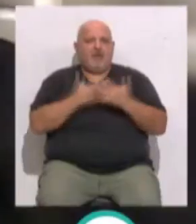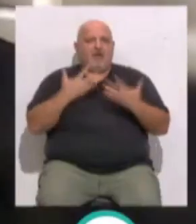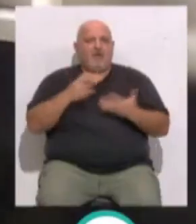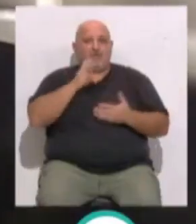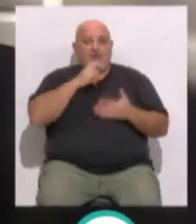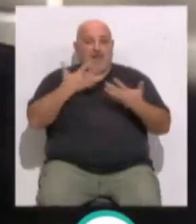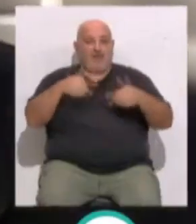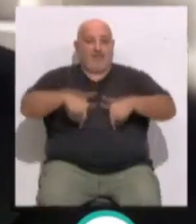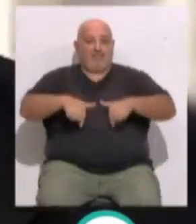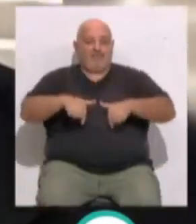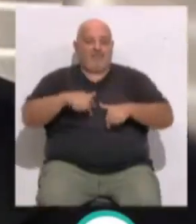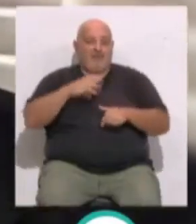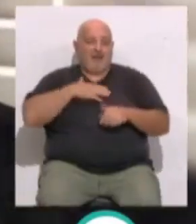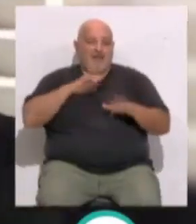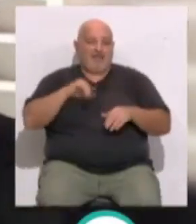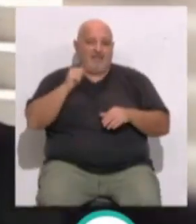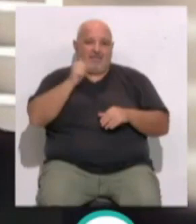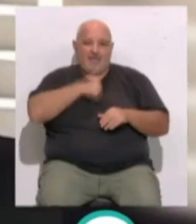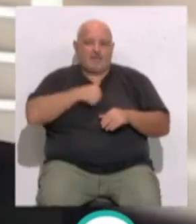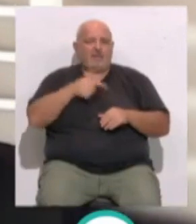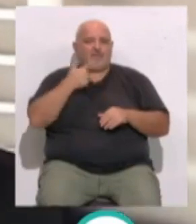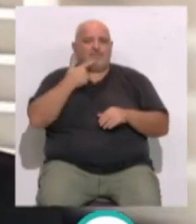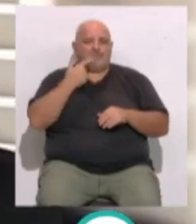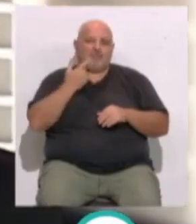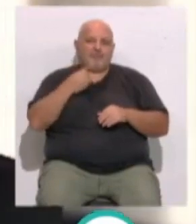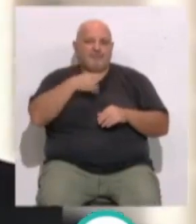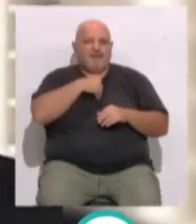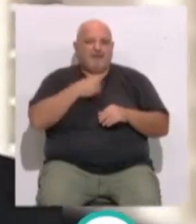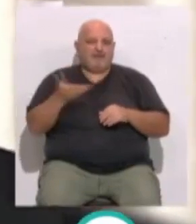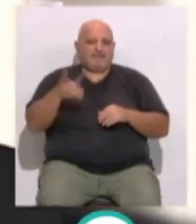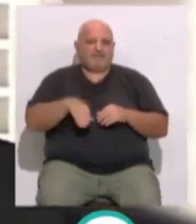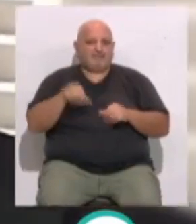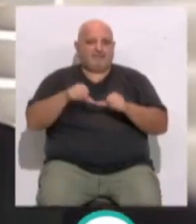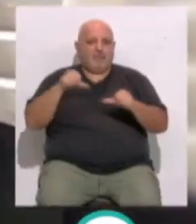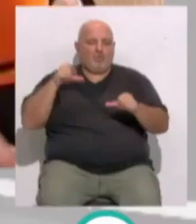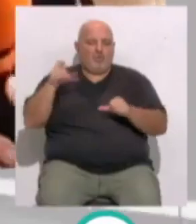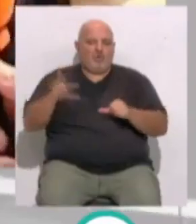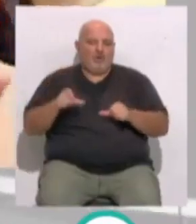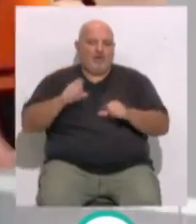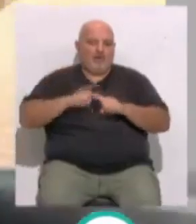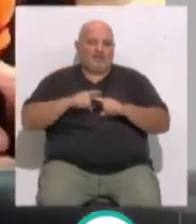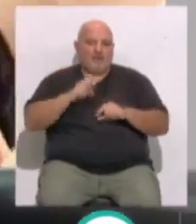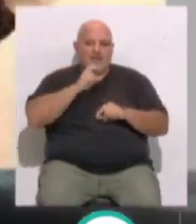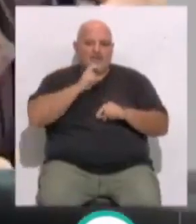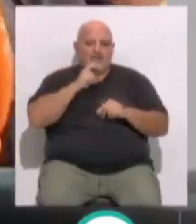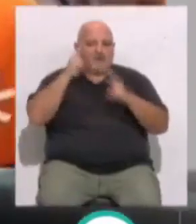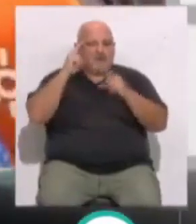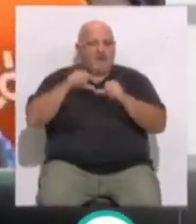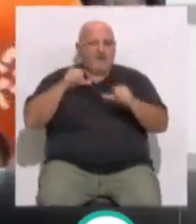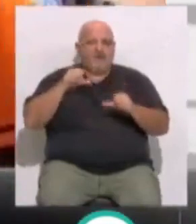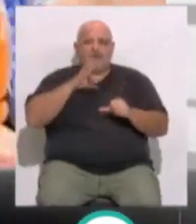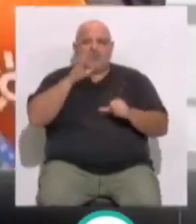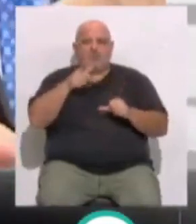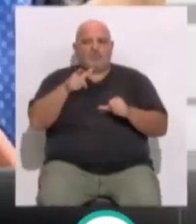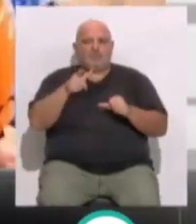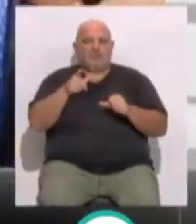obispo de Cádiz y Ceuta, Rafael Zornoza, lamentaba la pérdida y el hueco que deja Antonio Ceballos. Y que se le ha recordado, sobre